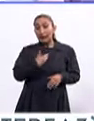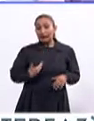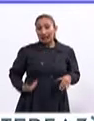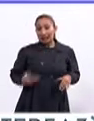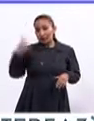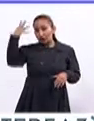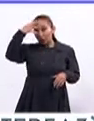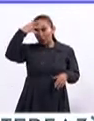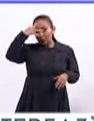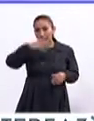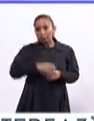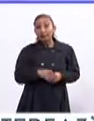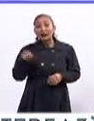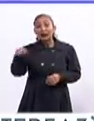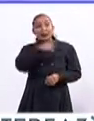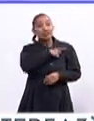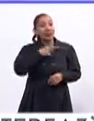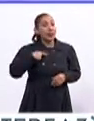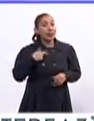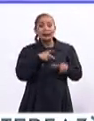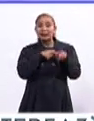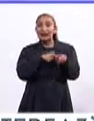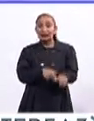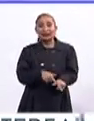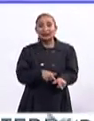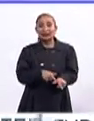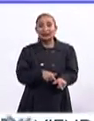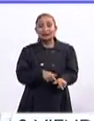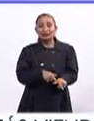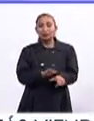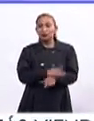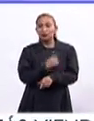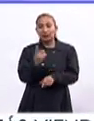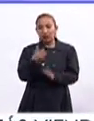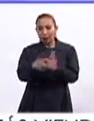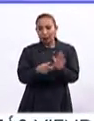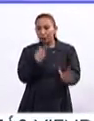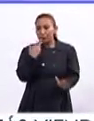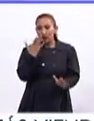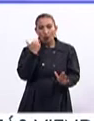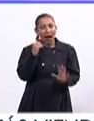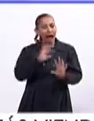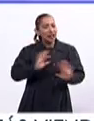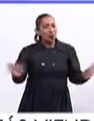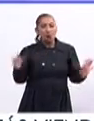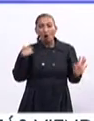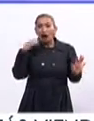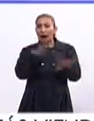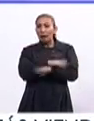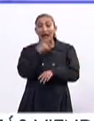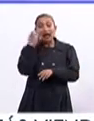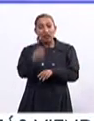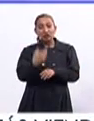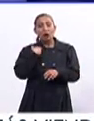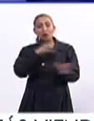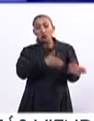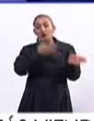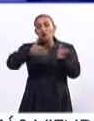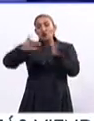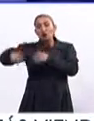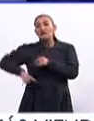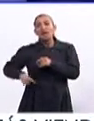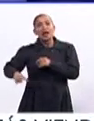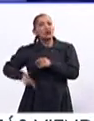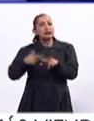presidente Trump. Todos que darle seguimiento. No hay vuelta de Porque nuevamente, no hay vuelta de hoja, esto sí tiene que ser transeccional,